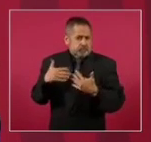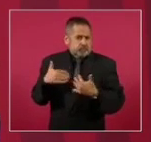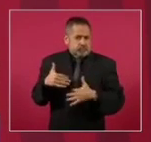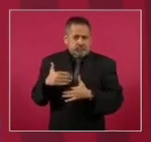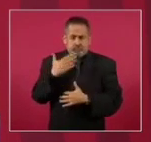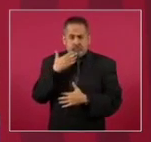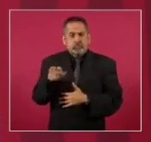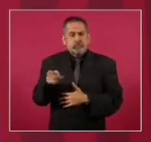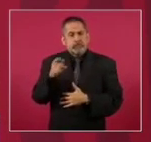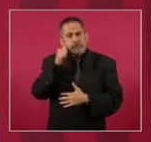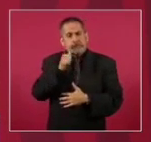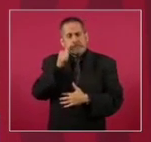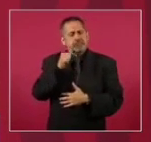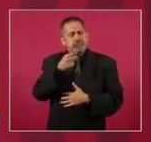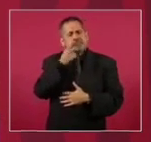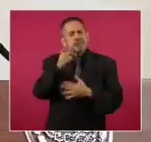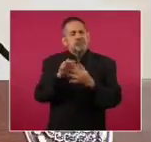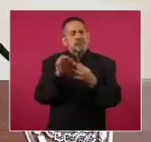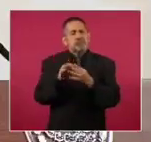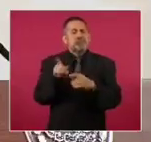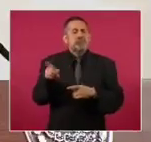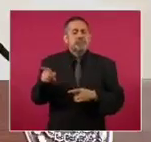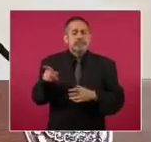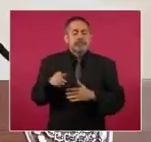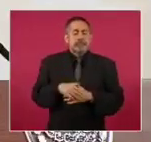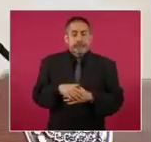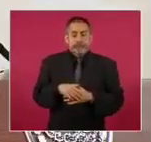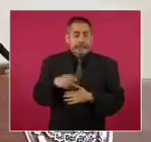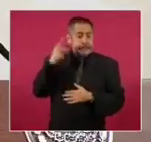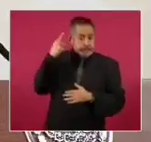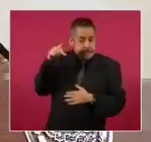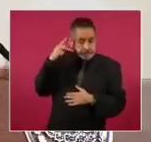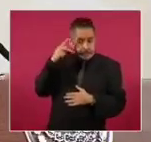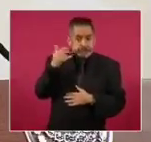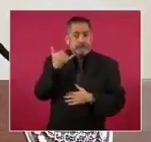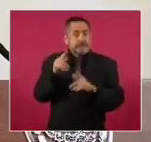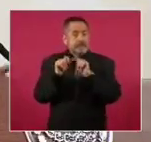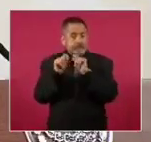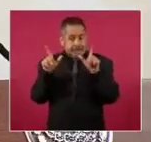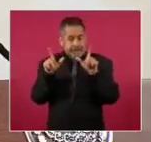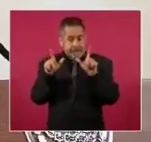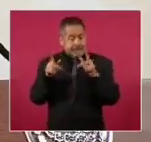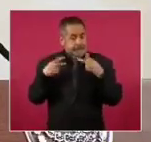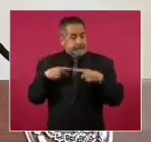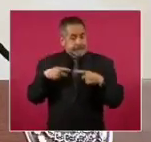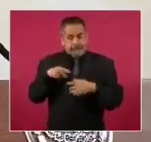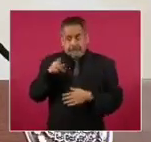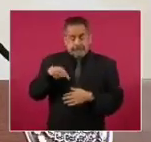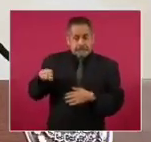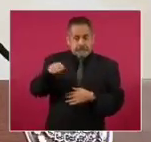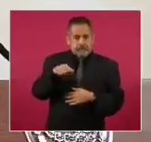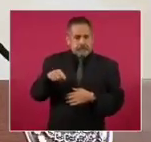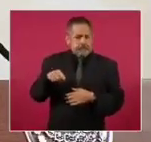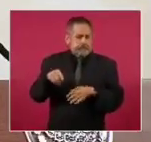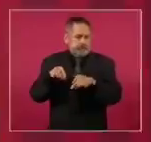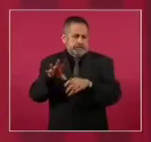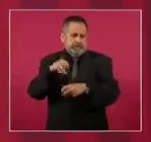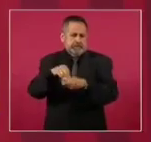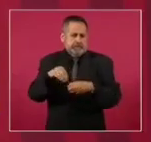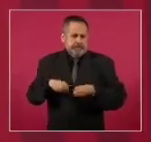Siempre hablo de que en Puebla y en Tlaxcala la gente del campo